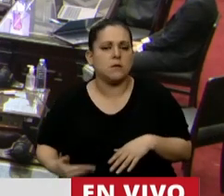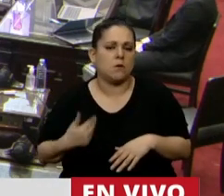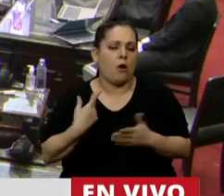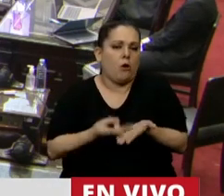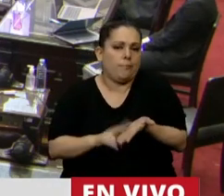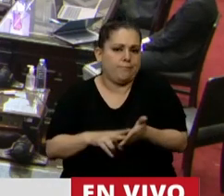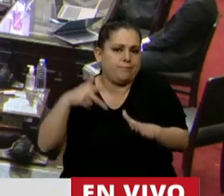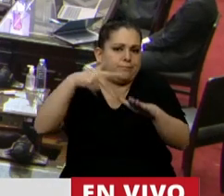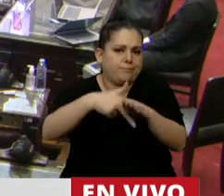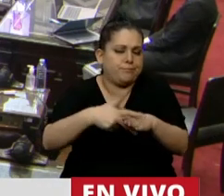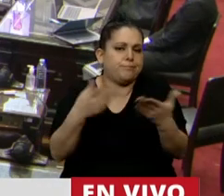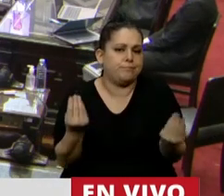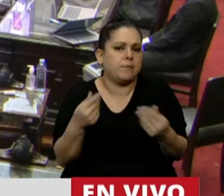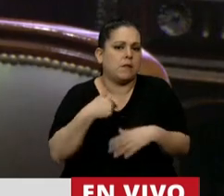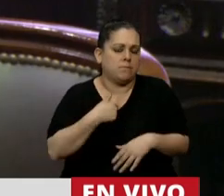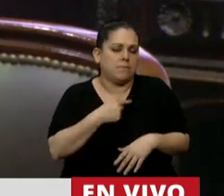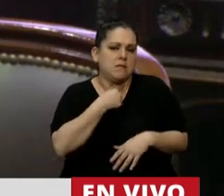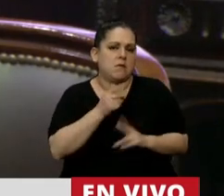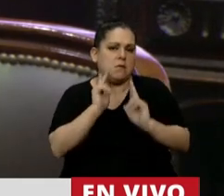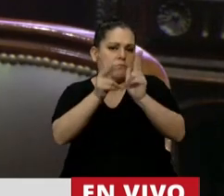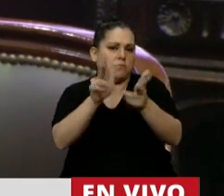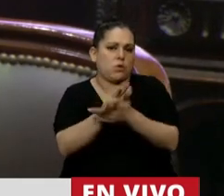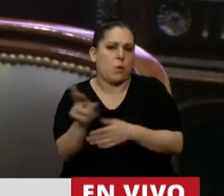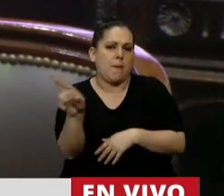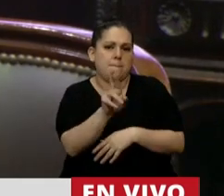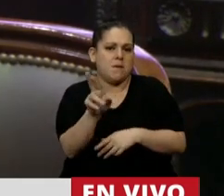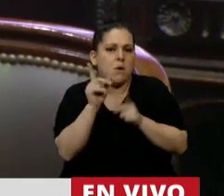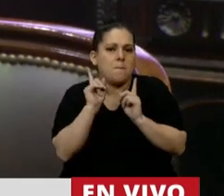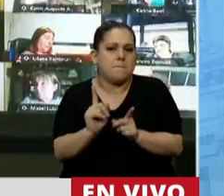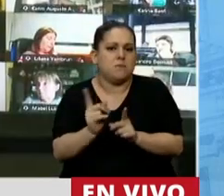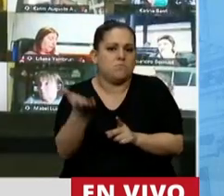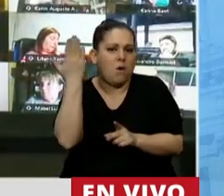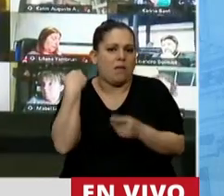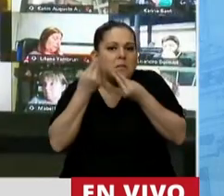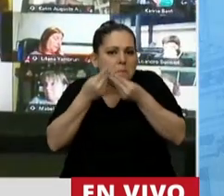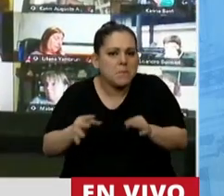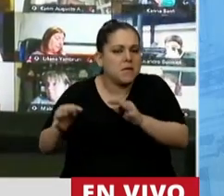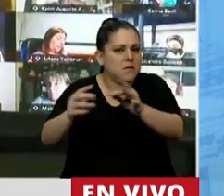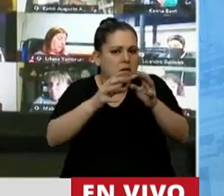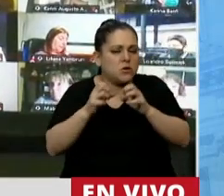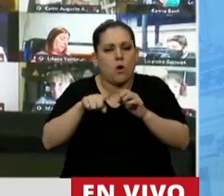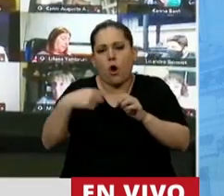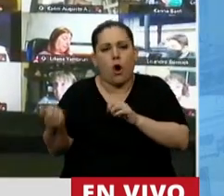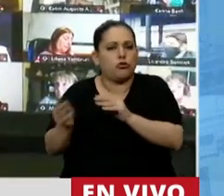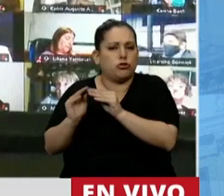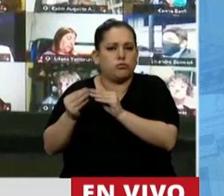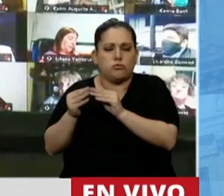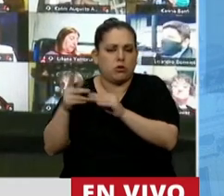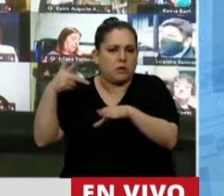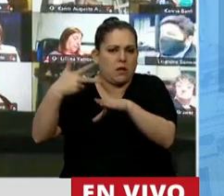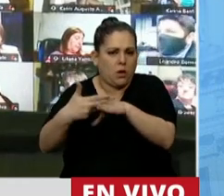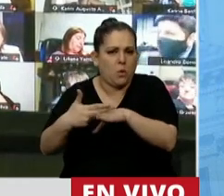intervenir y plantear la cuestión de privilegio en el mismo sentido que lo hice cuando comenzó la sesión, pero por otros hechos que ocurrieron,